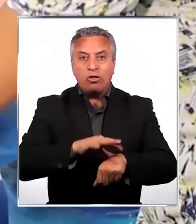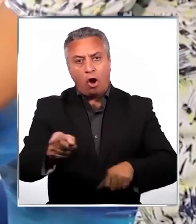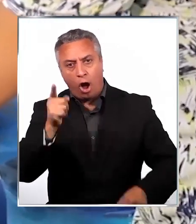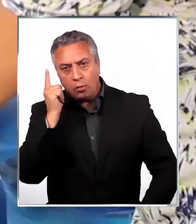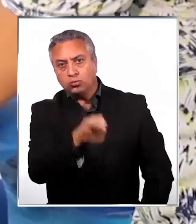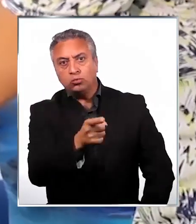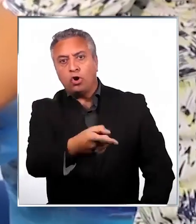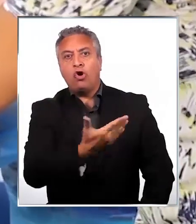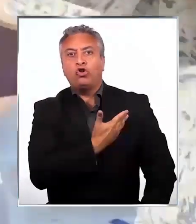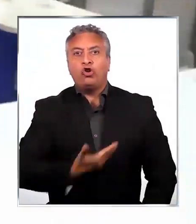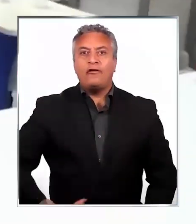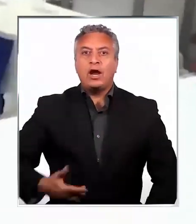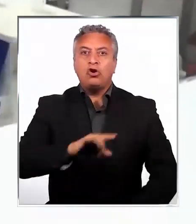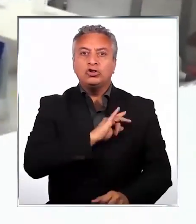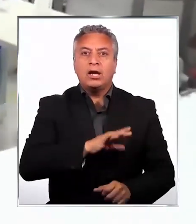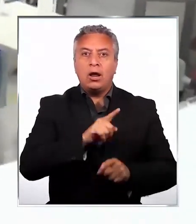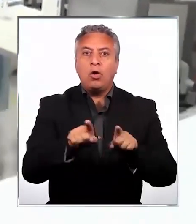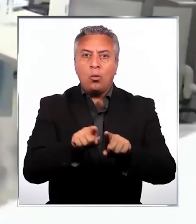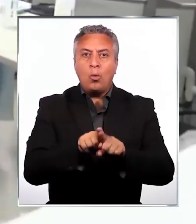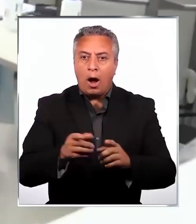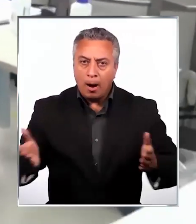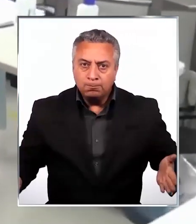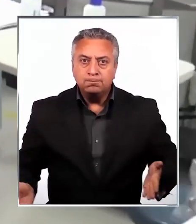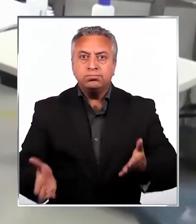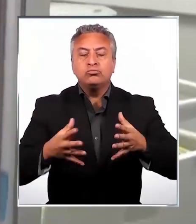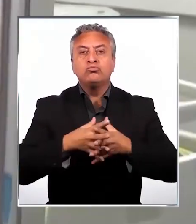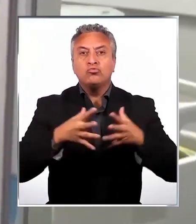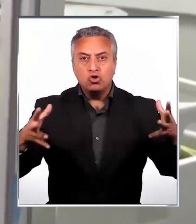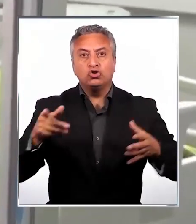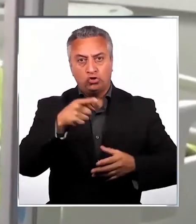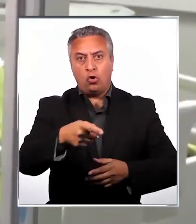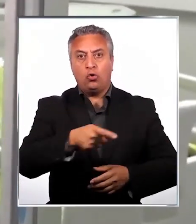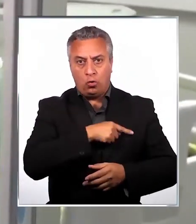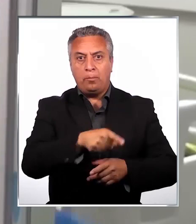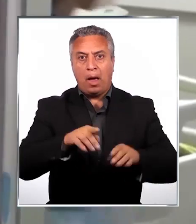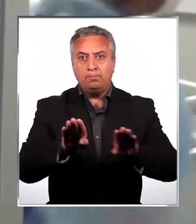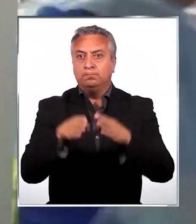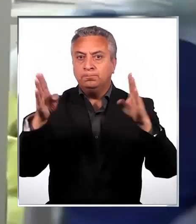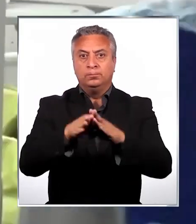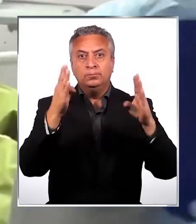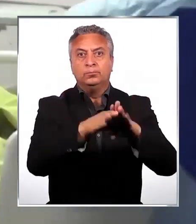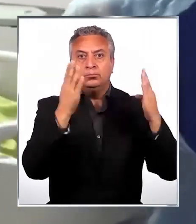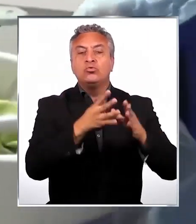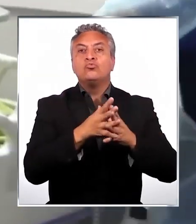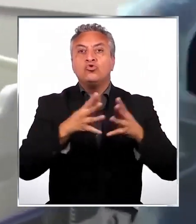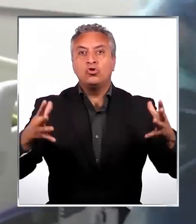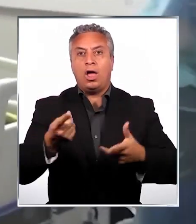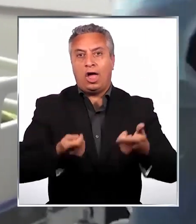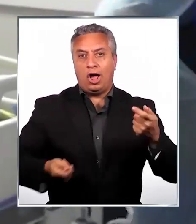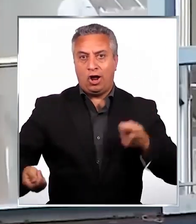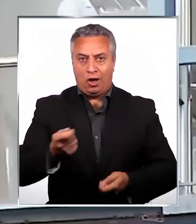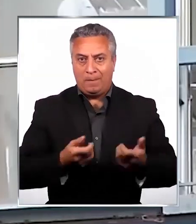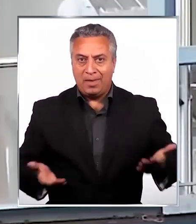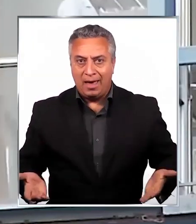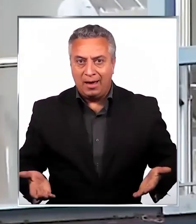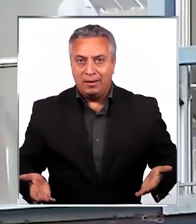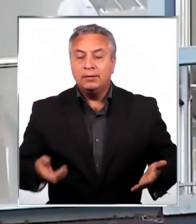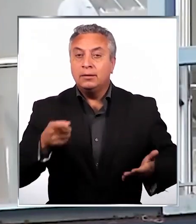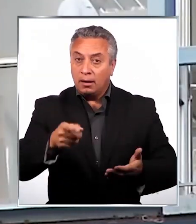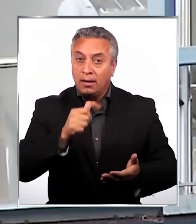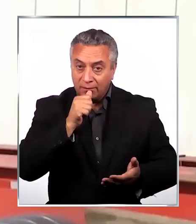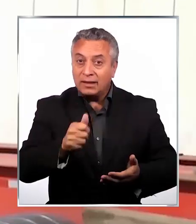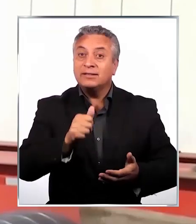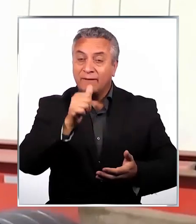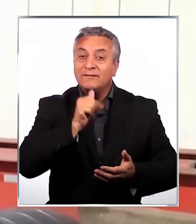acusan al gobierno chileno de impulsar un gran aumento de los contagios por reabrir prematuramente la economía. Describe